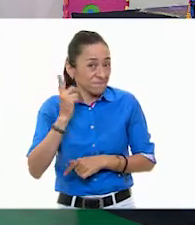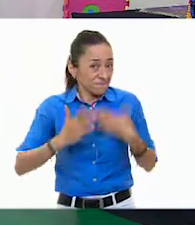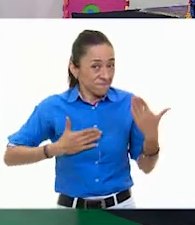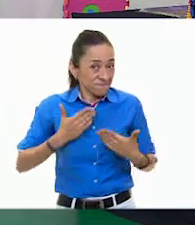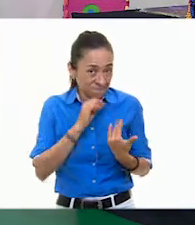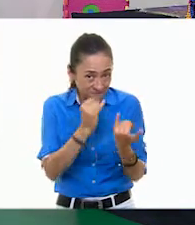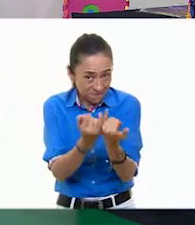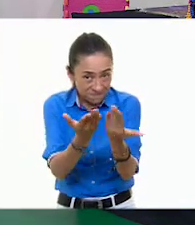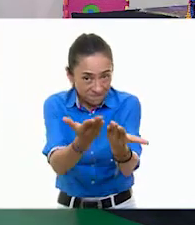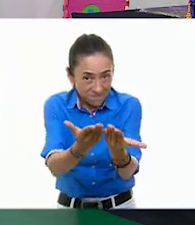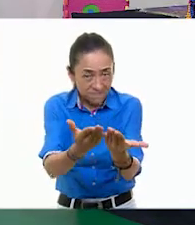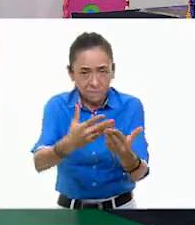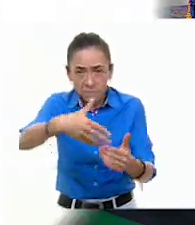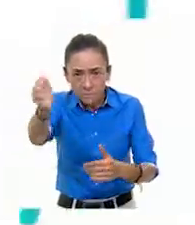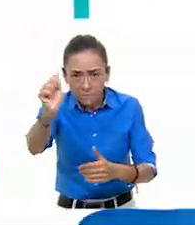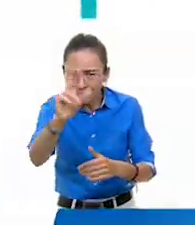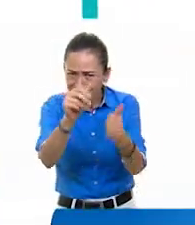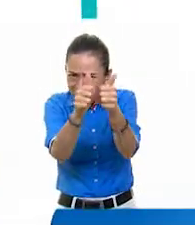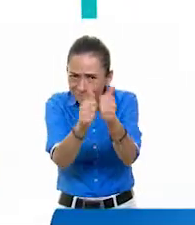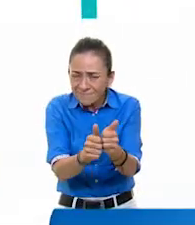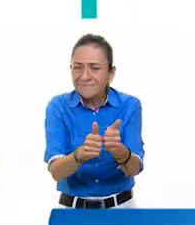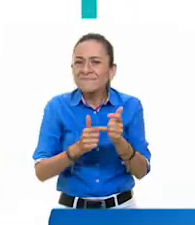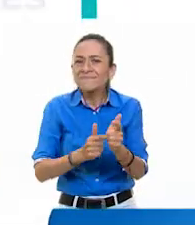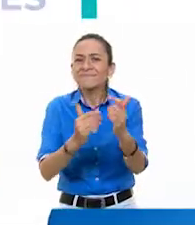Ciencias Naturales.